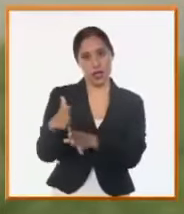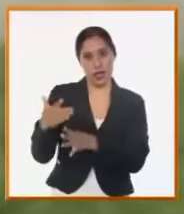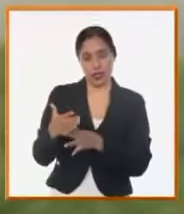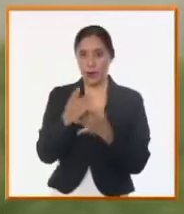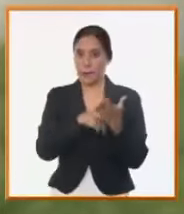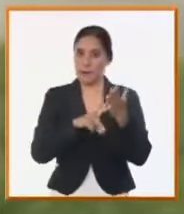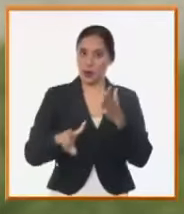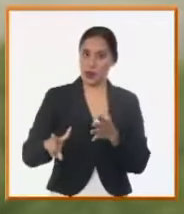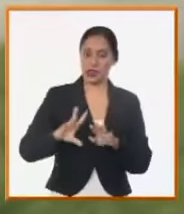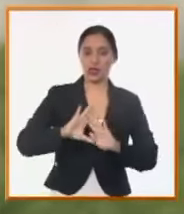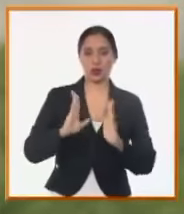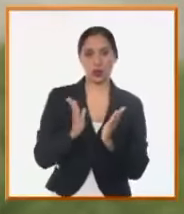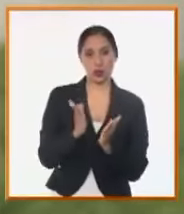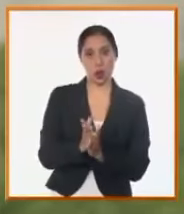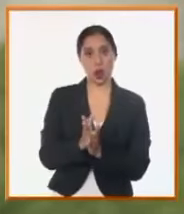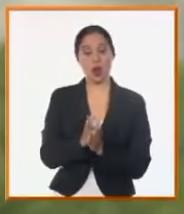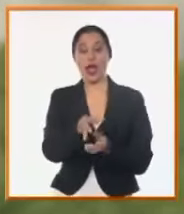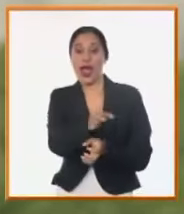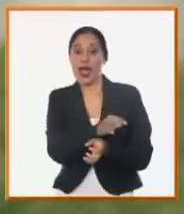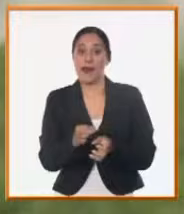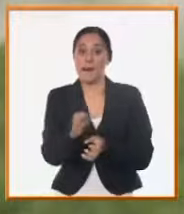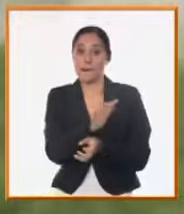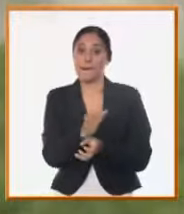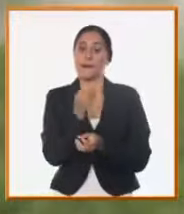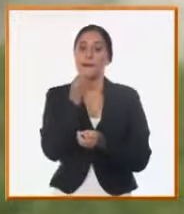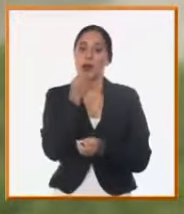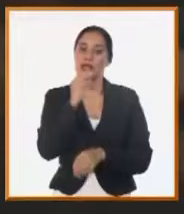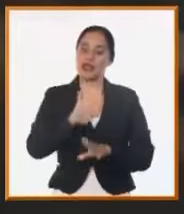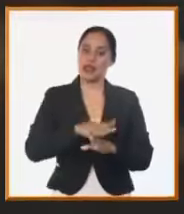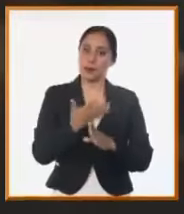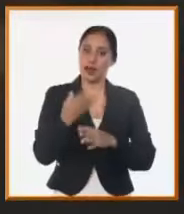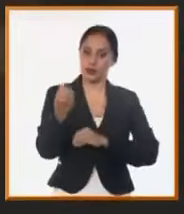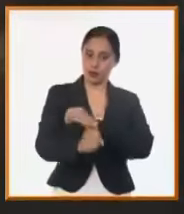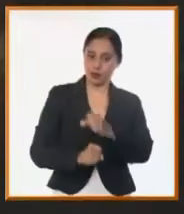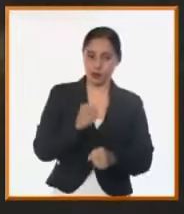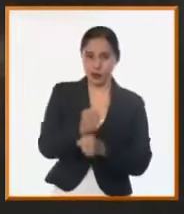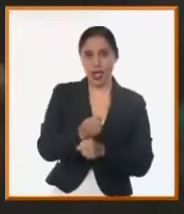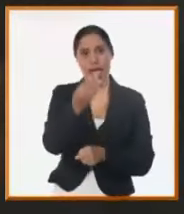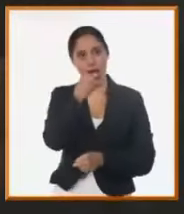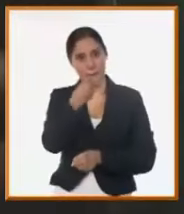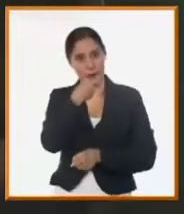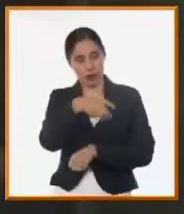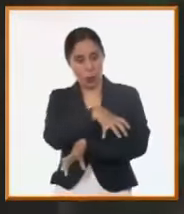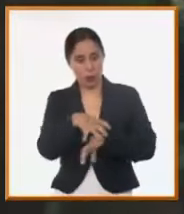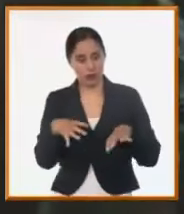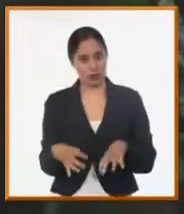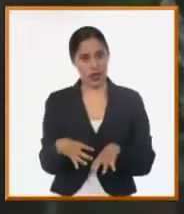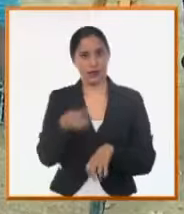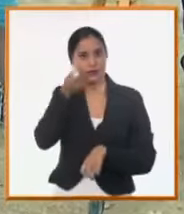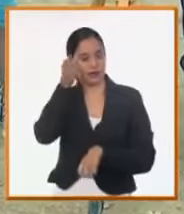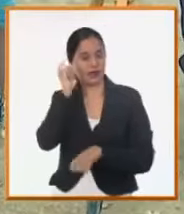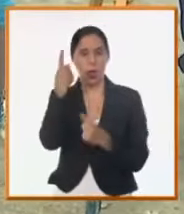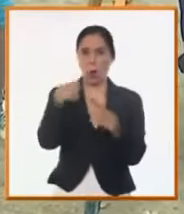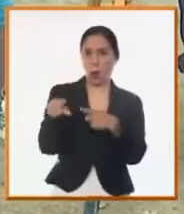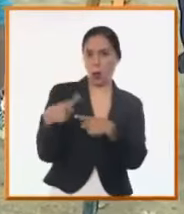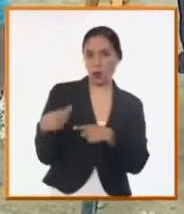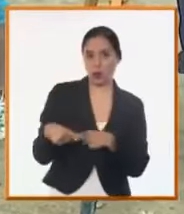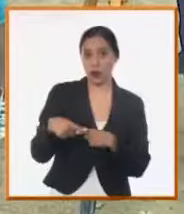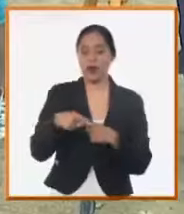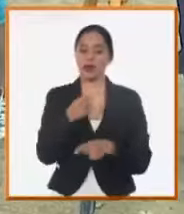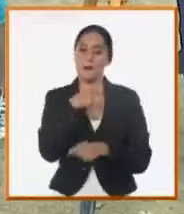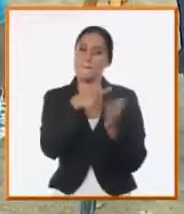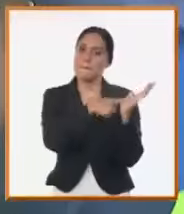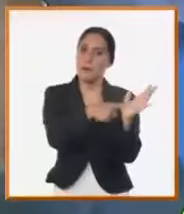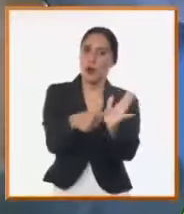utilizar estas plantas en la alimentación de los animales. Es muestra de lo que se hace en la provincia más oriental de